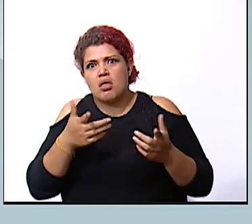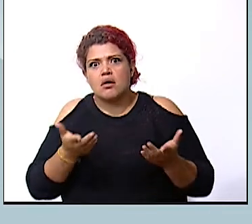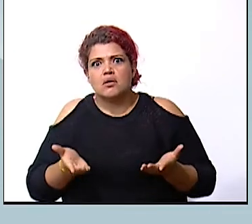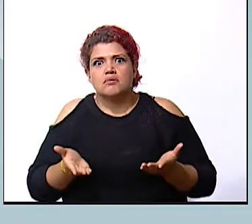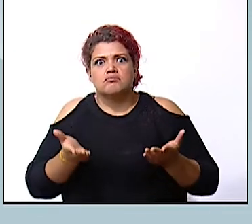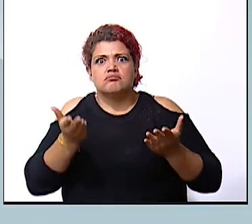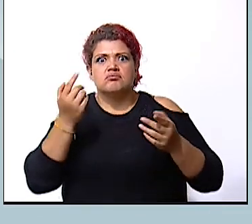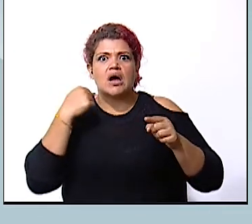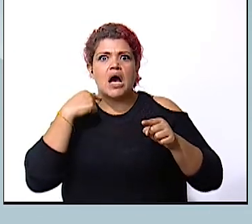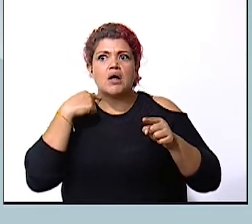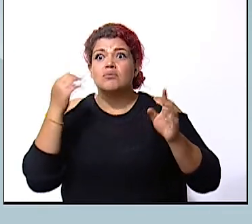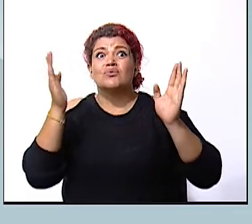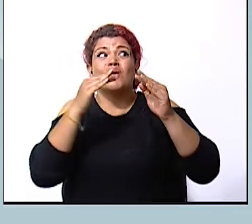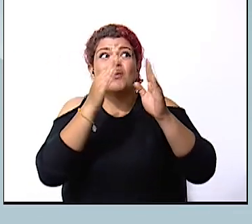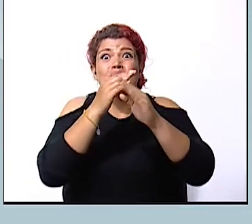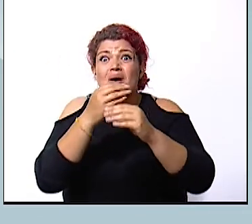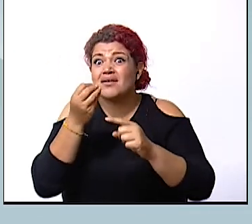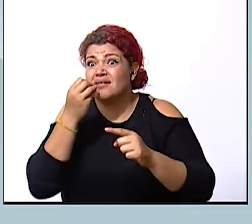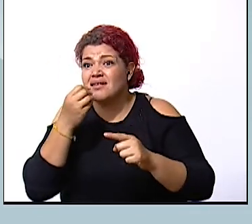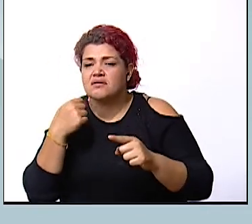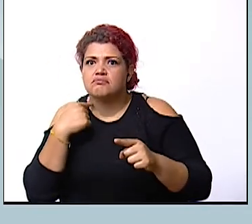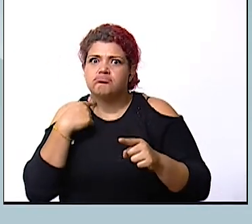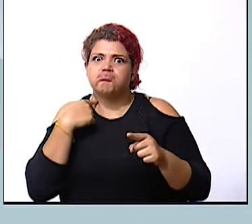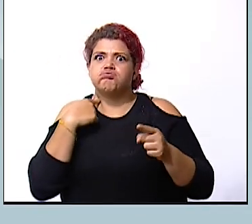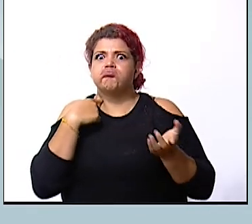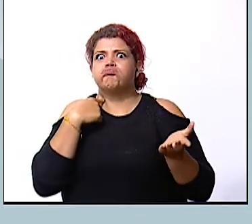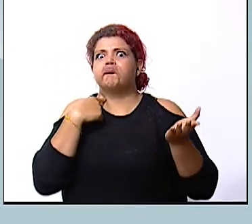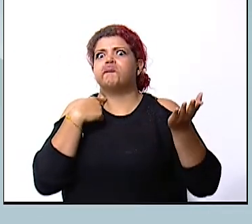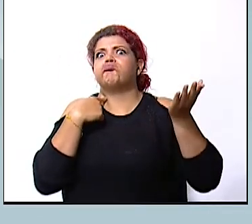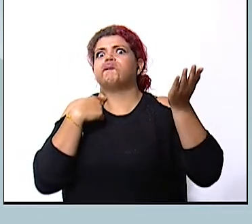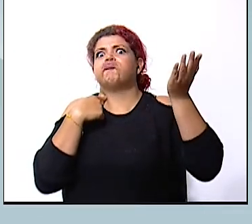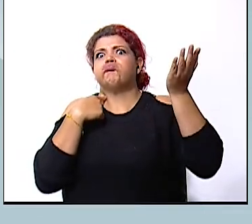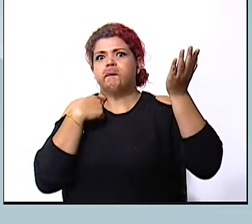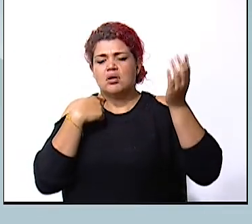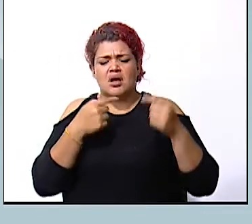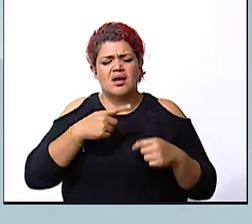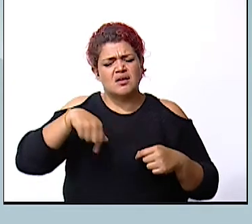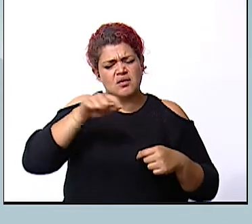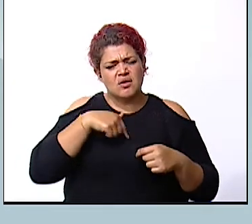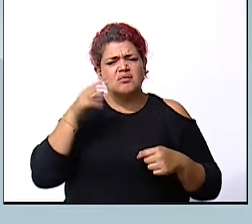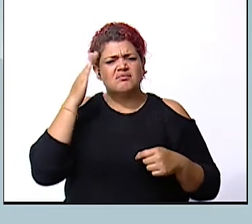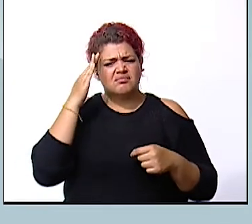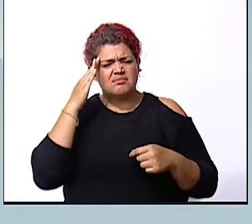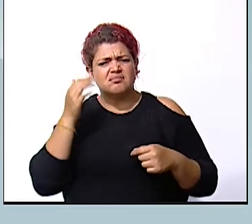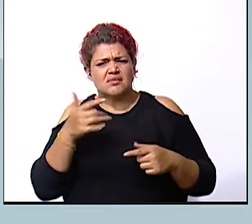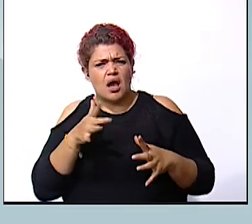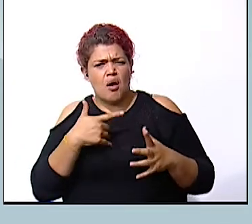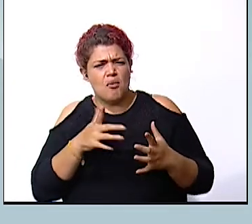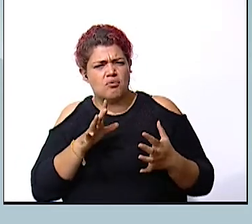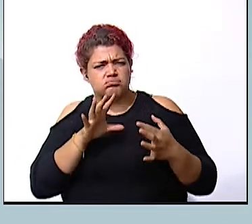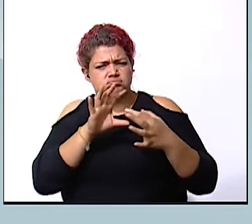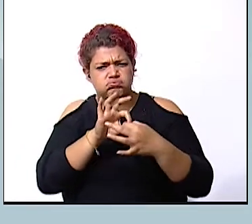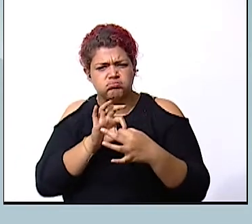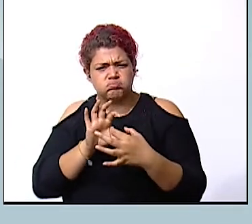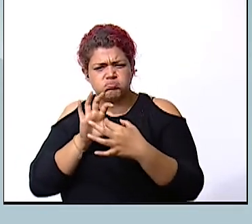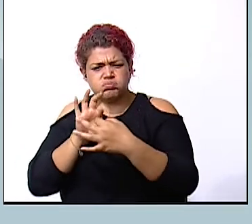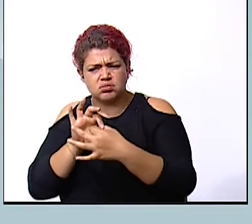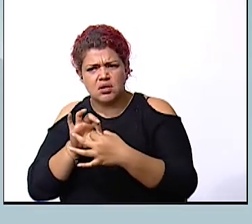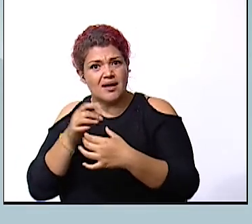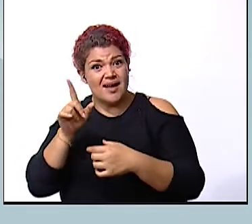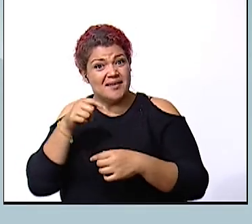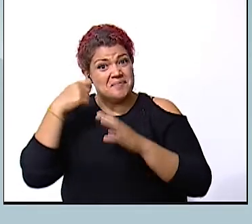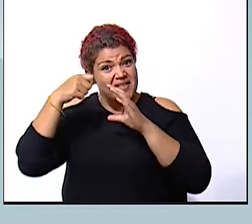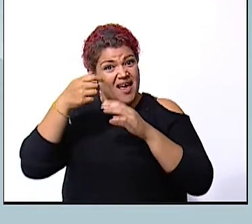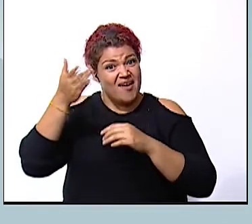el precio de estos productos entonces tenemos que tomar en cuenta y vamos a ir enlazando un poquito desde lo que dijo